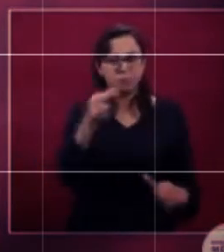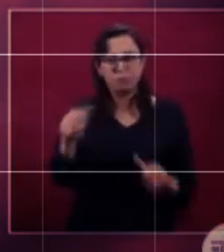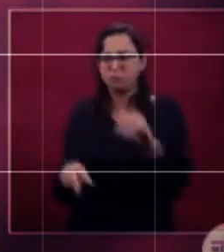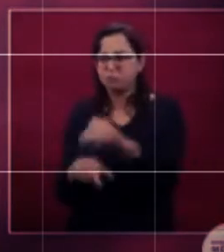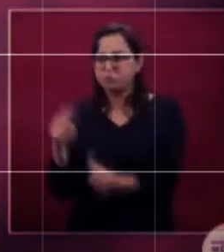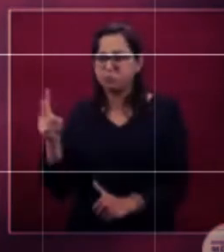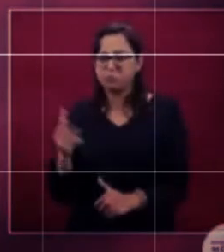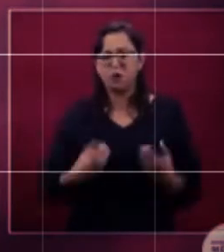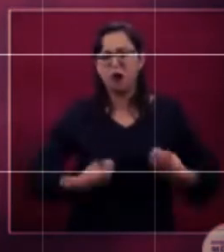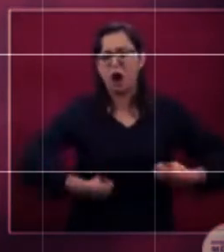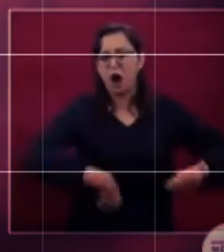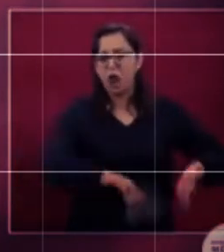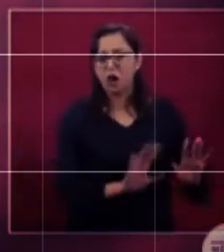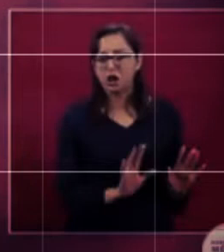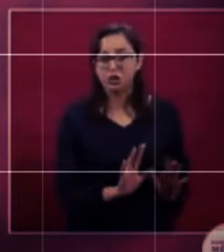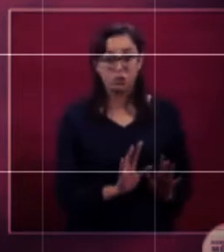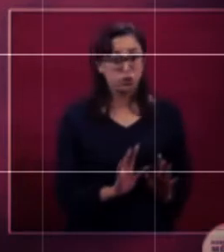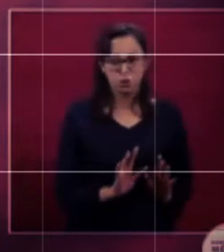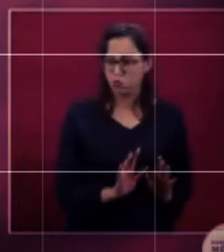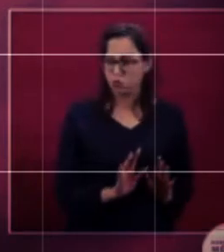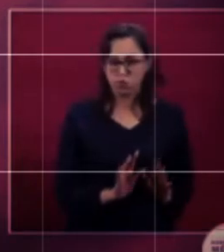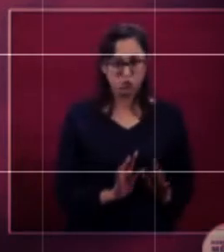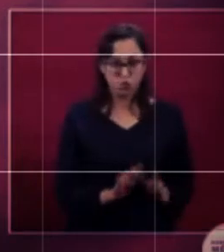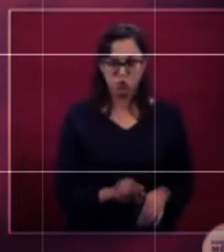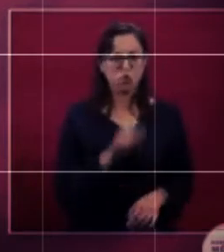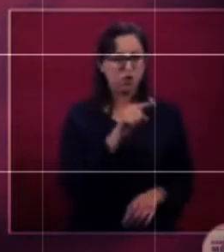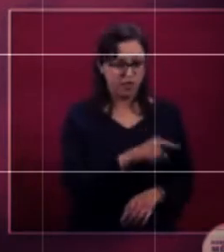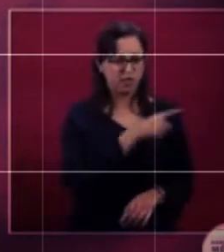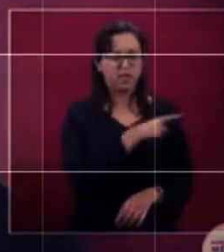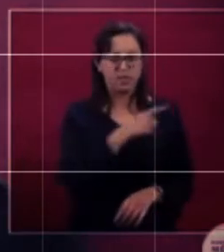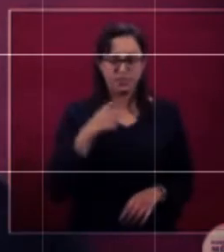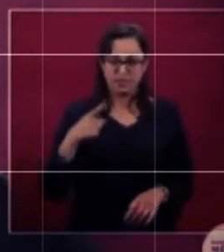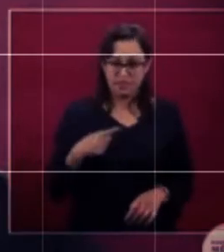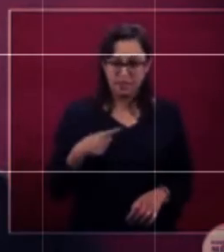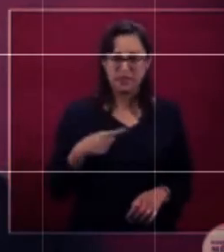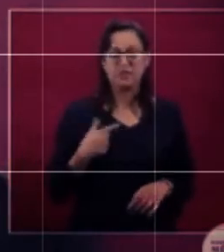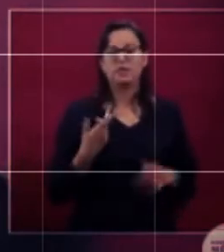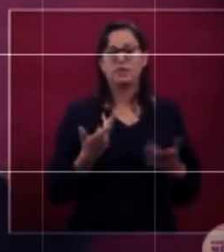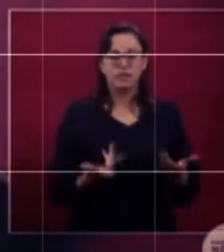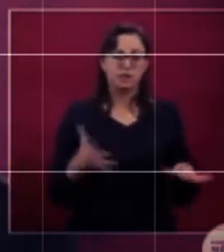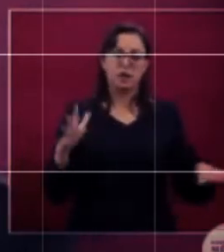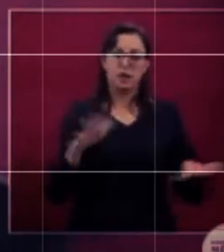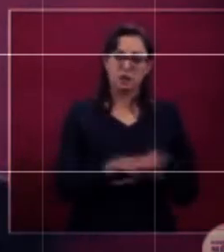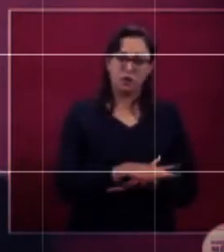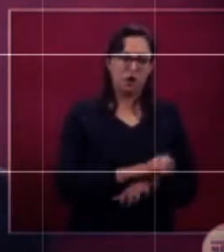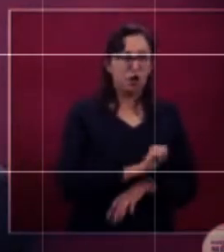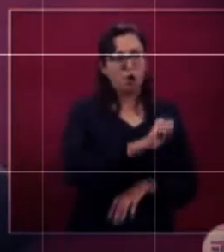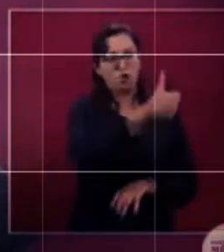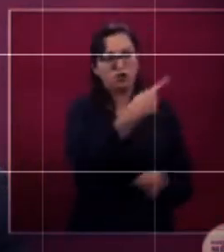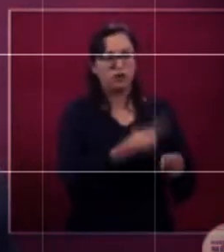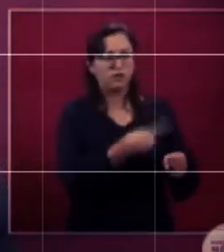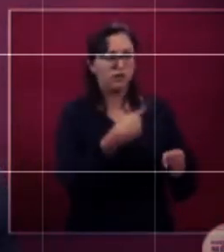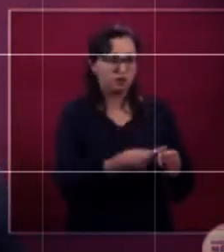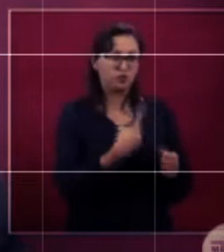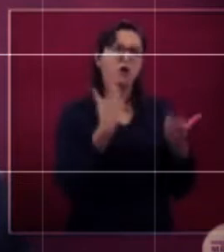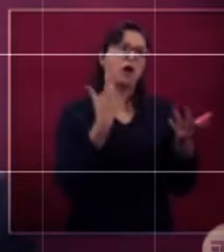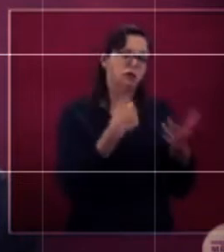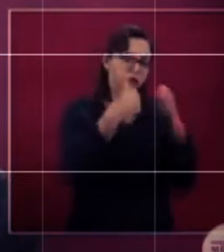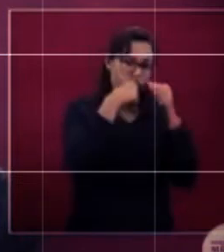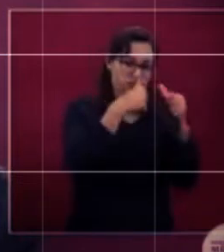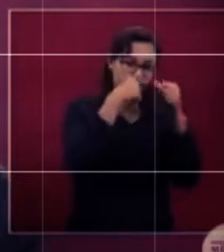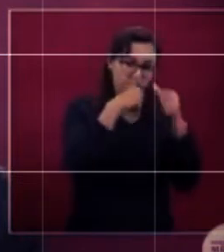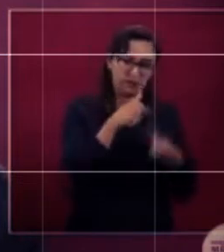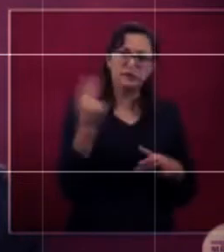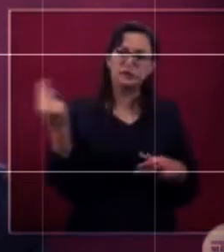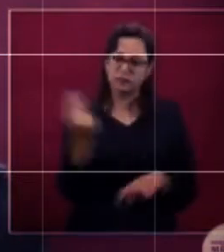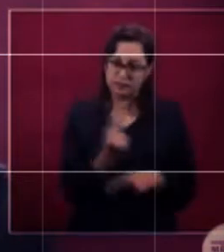permanecer ociosas, inmediatamente deben ser consideradas para la atención de otros múltiples padecimientos en donde las personas